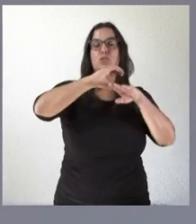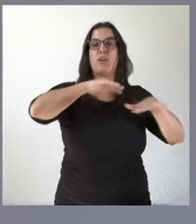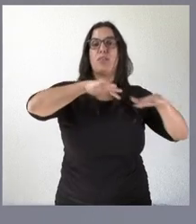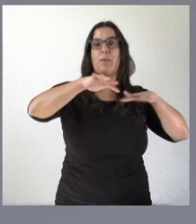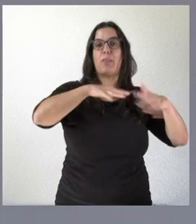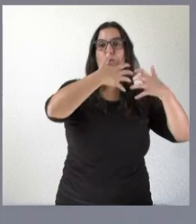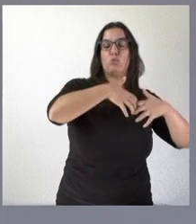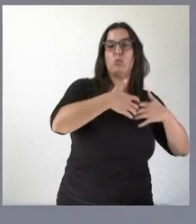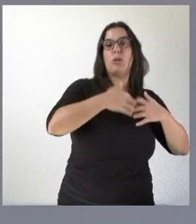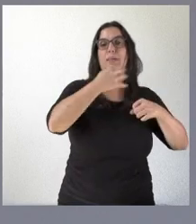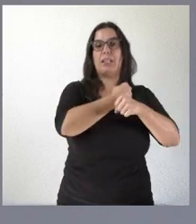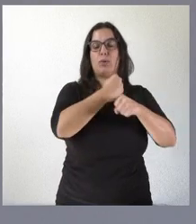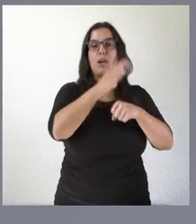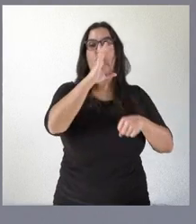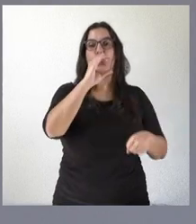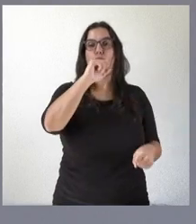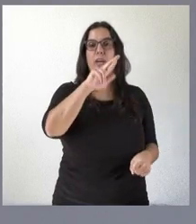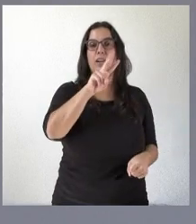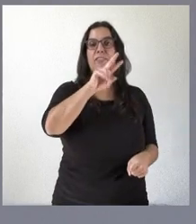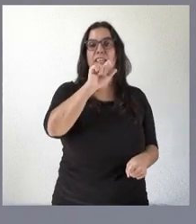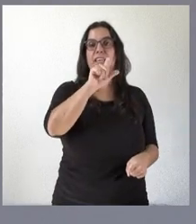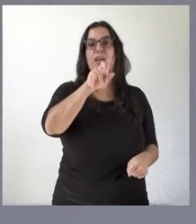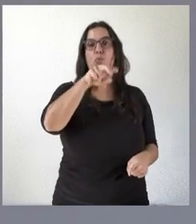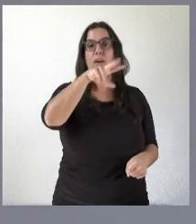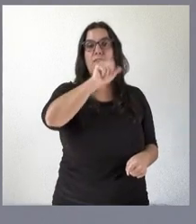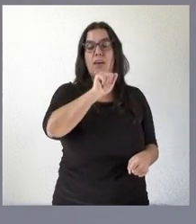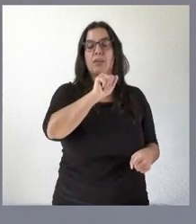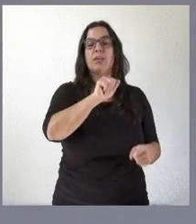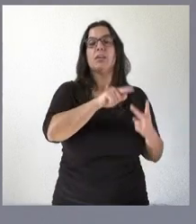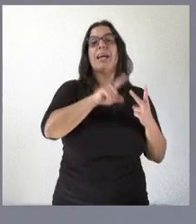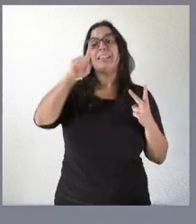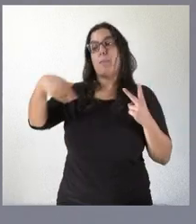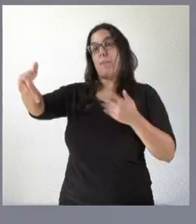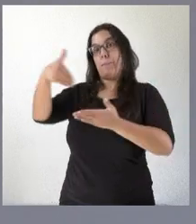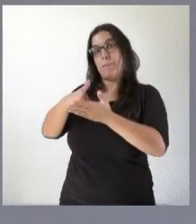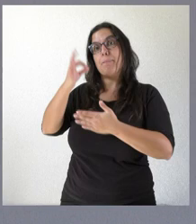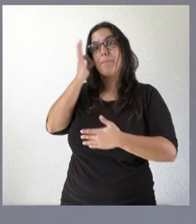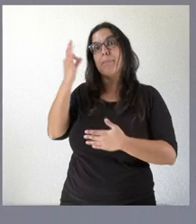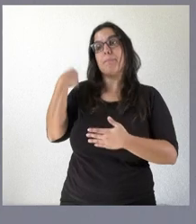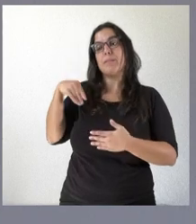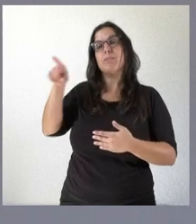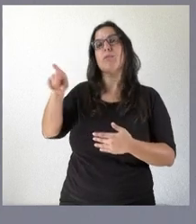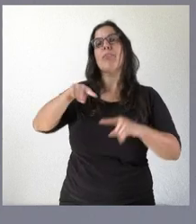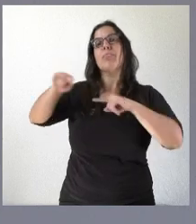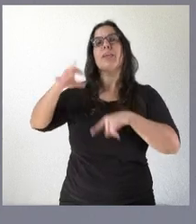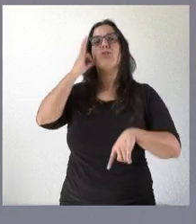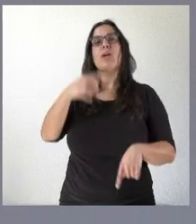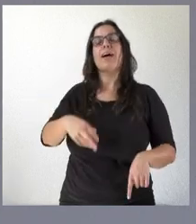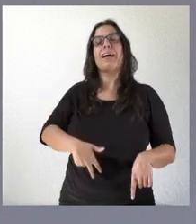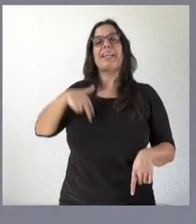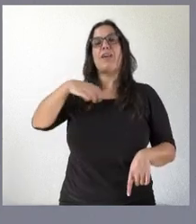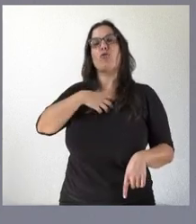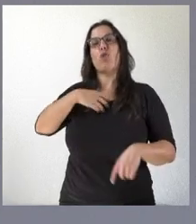y Laboral, don Óscar Villanueva Manzanares. Y, por otro lado, también el cese a petición propia de la directora general de Función Pública, Paloma